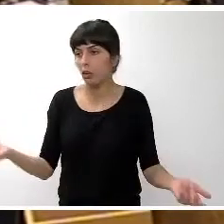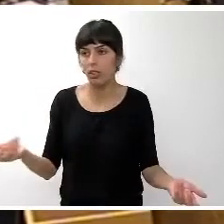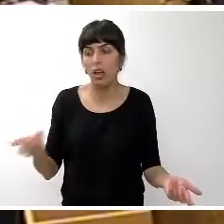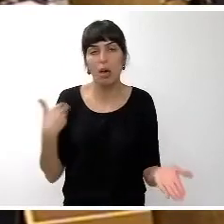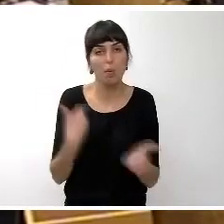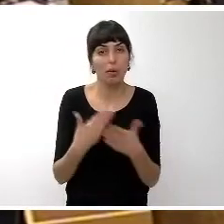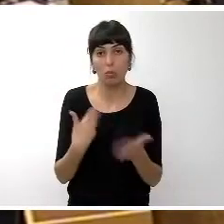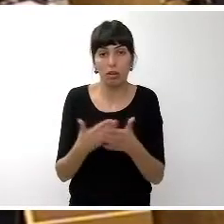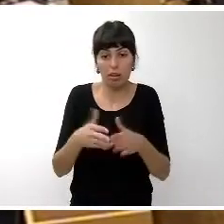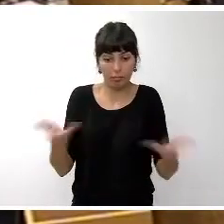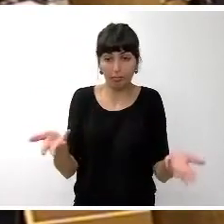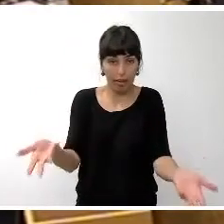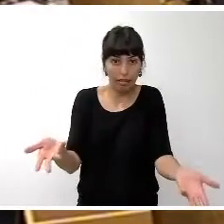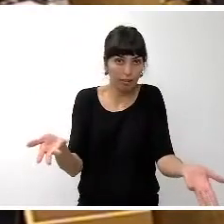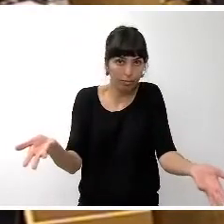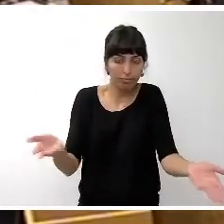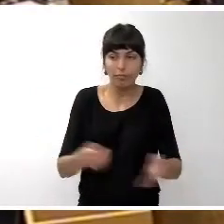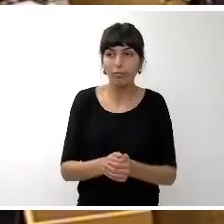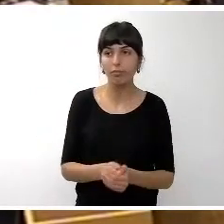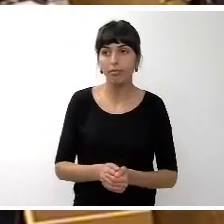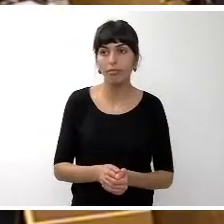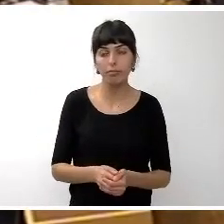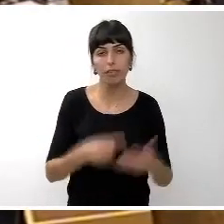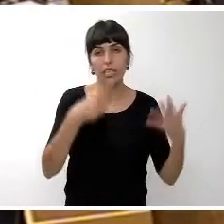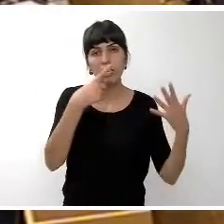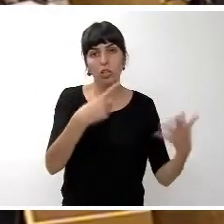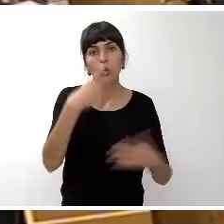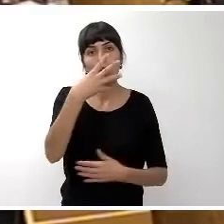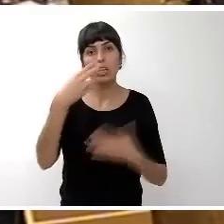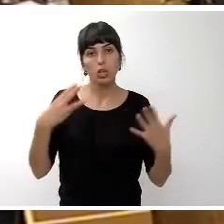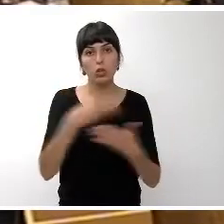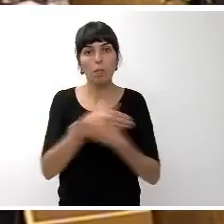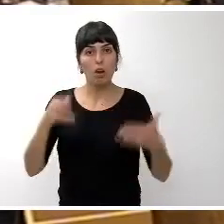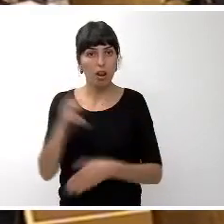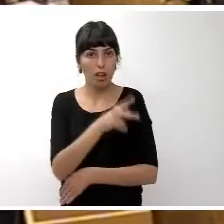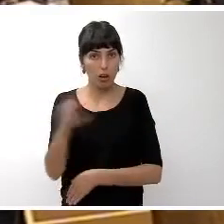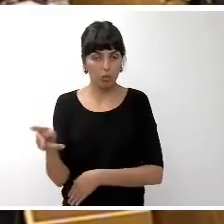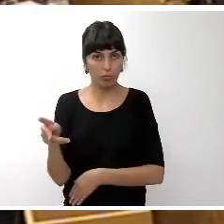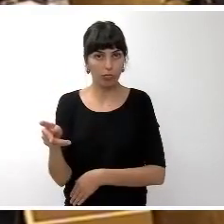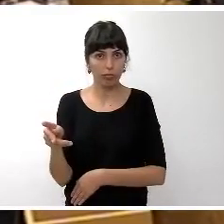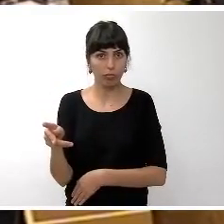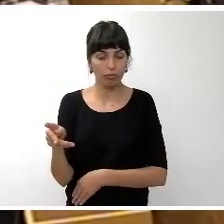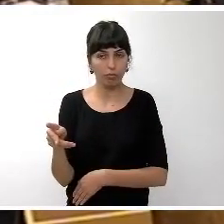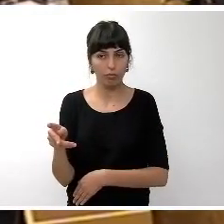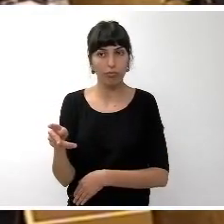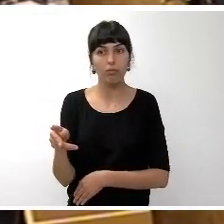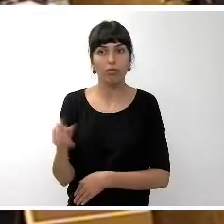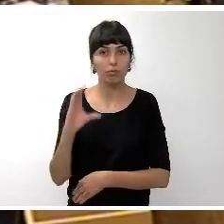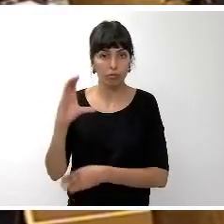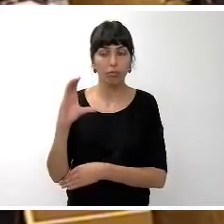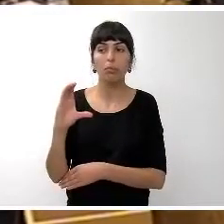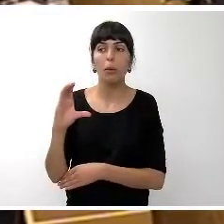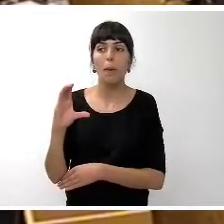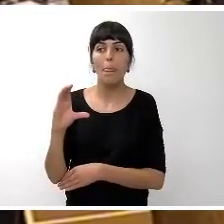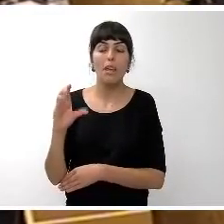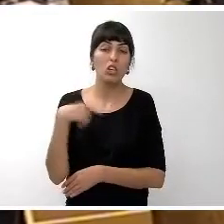en este momento 648 millones de euros que vienen marcados desde